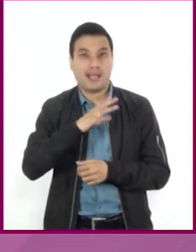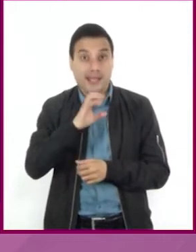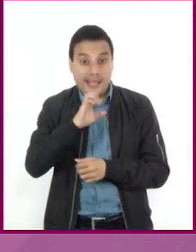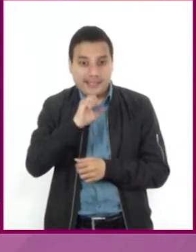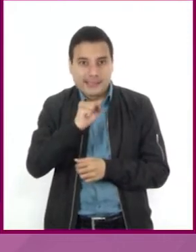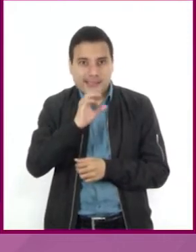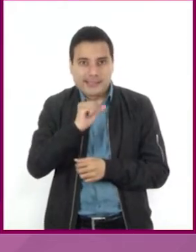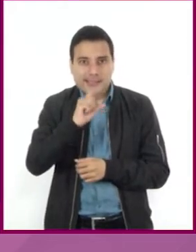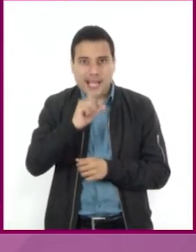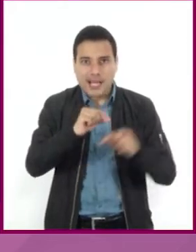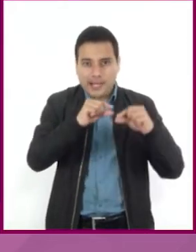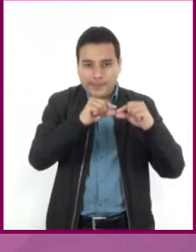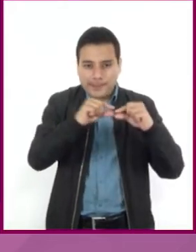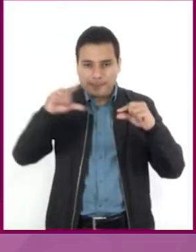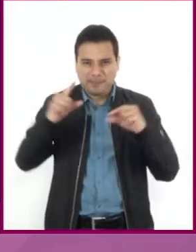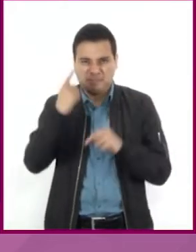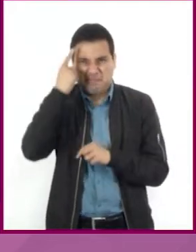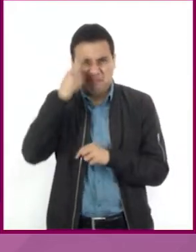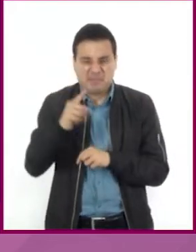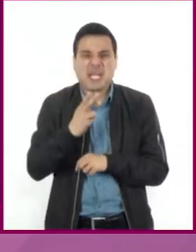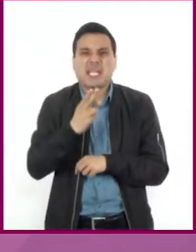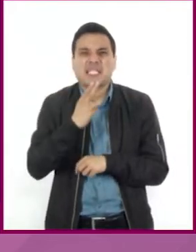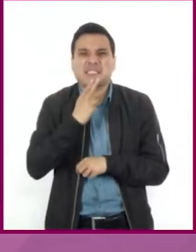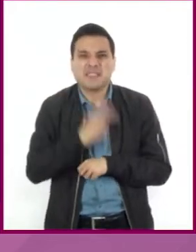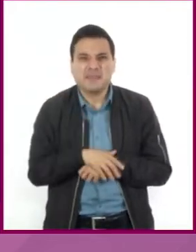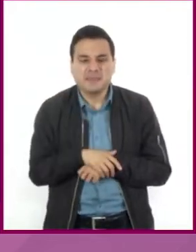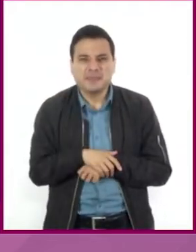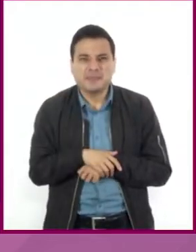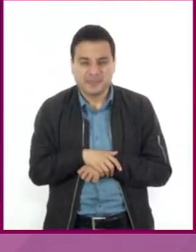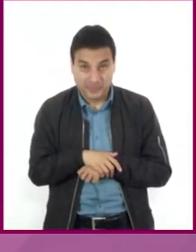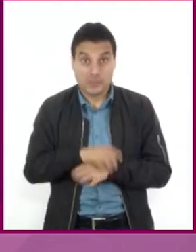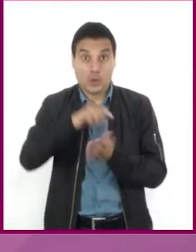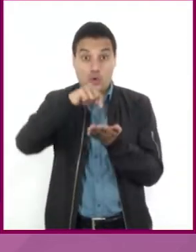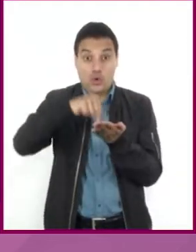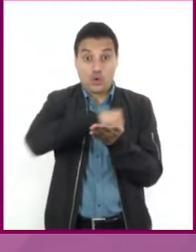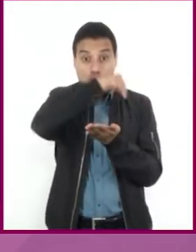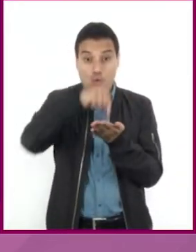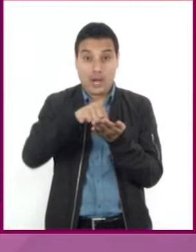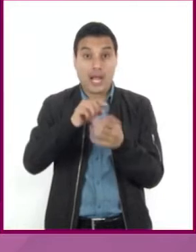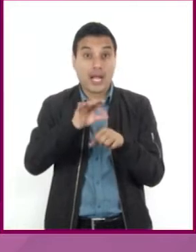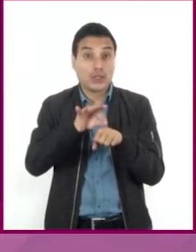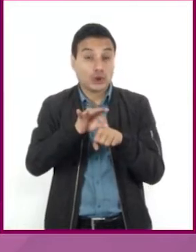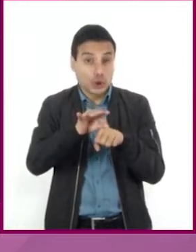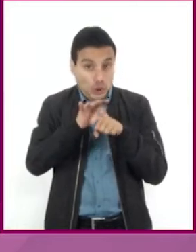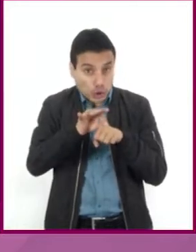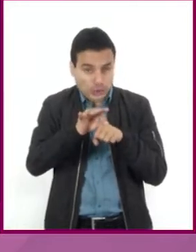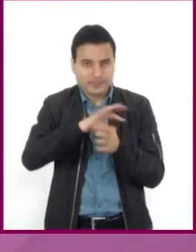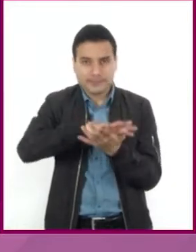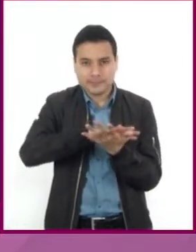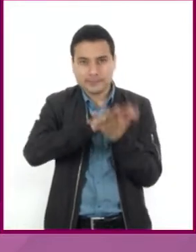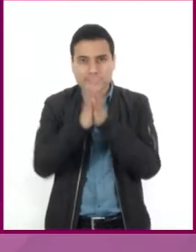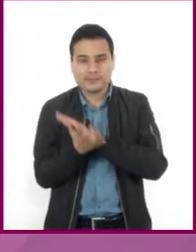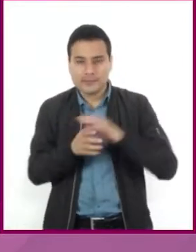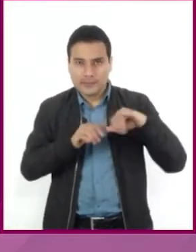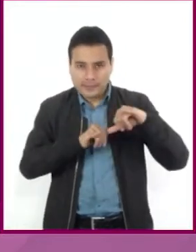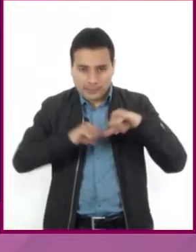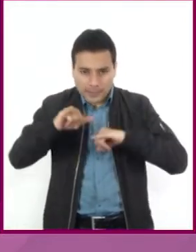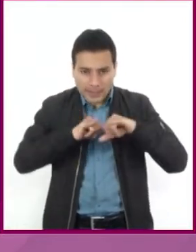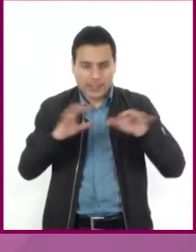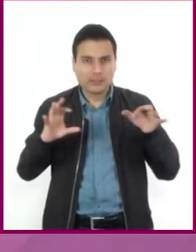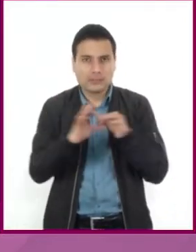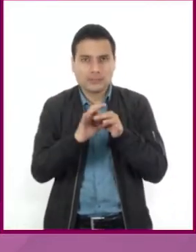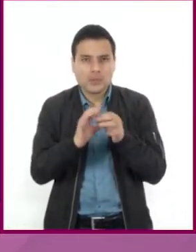indican la relación proporcional que hay entre las dimensiones de lo que se va a representar y las dimensiones reales.